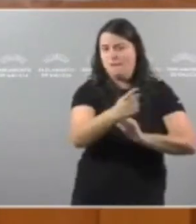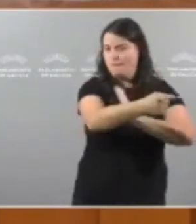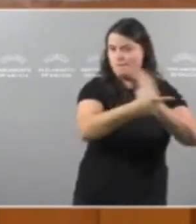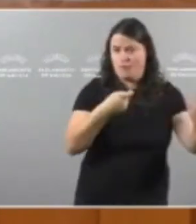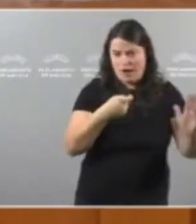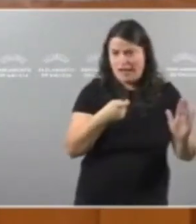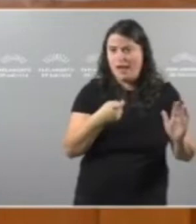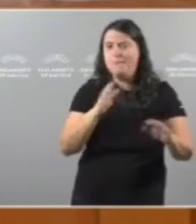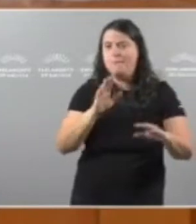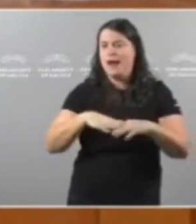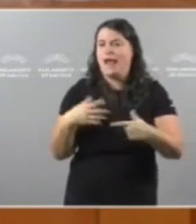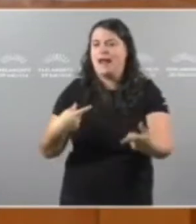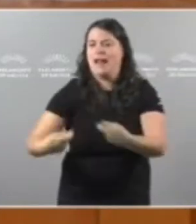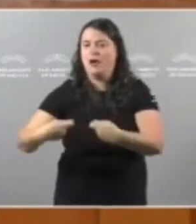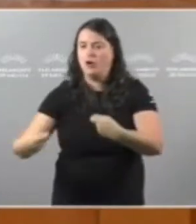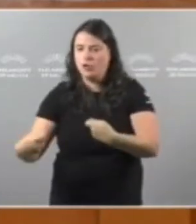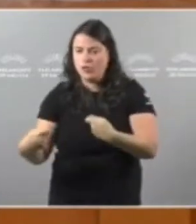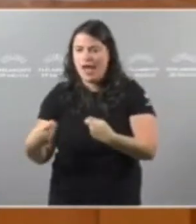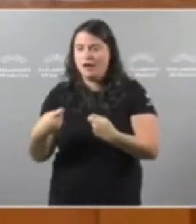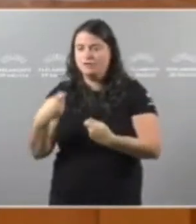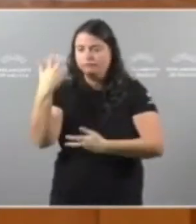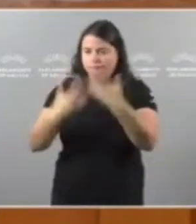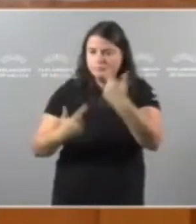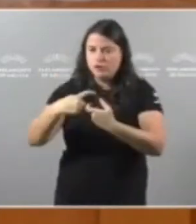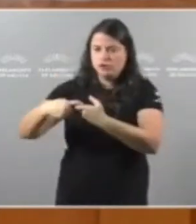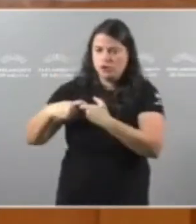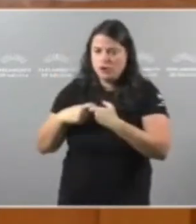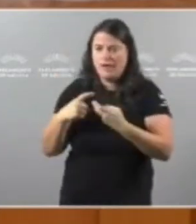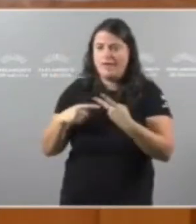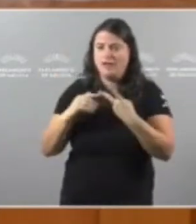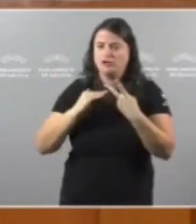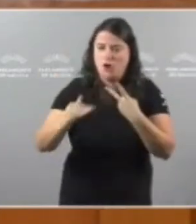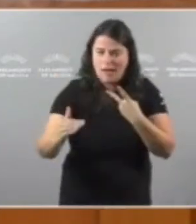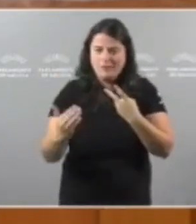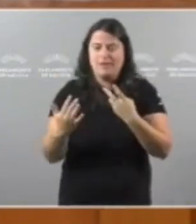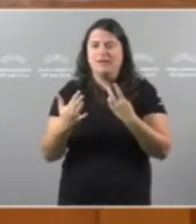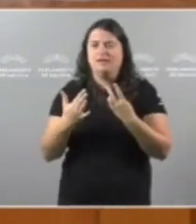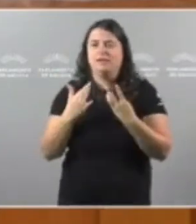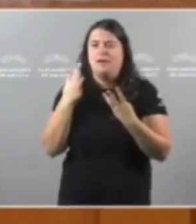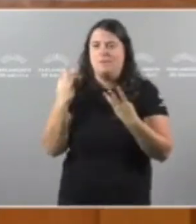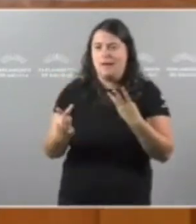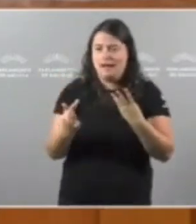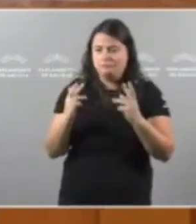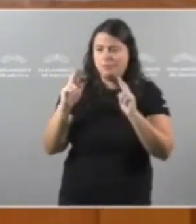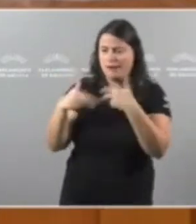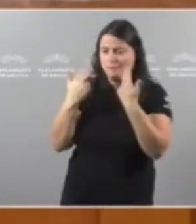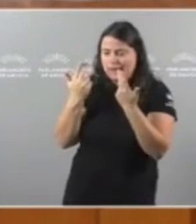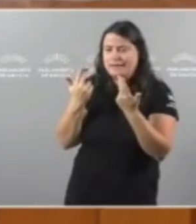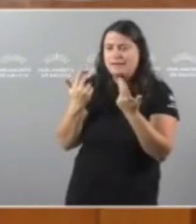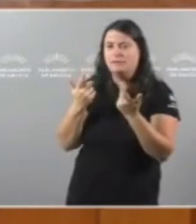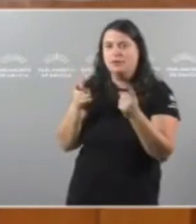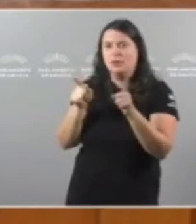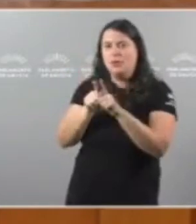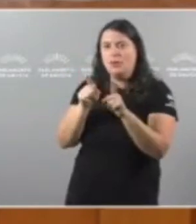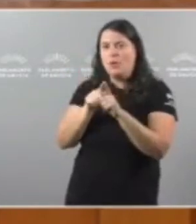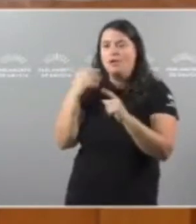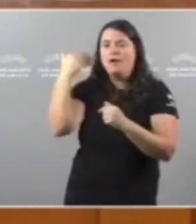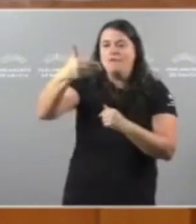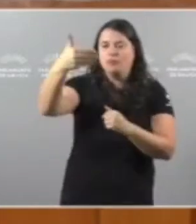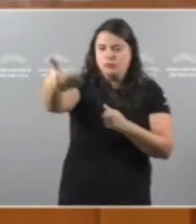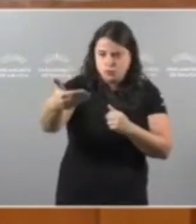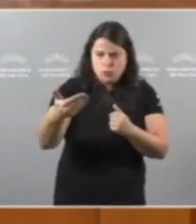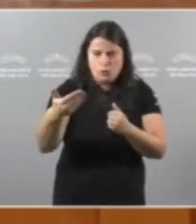puderan negociar unhas contas solidarias Solventes e que nos permitiran encarar con esperanza o futuro